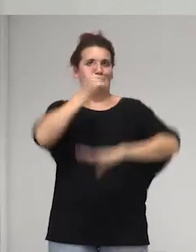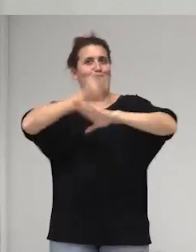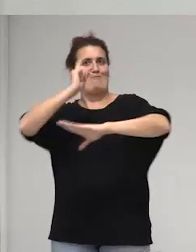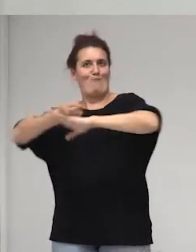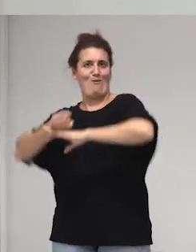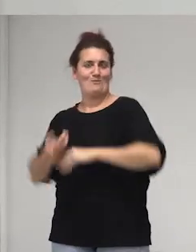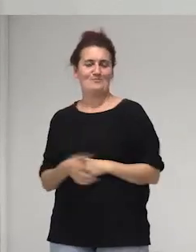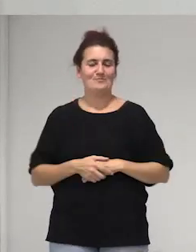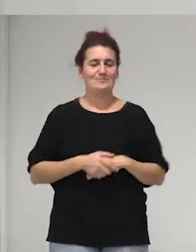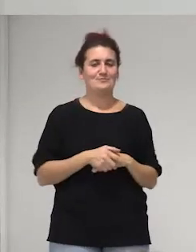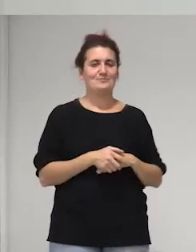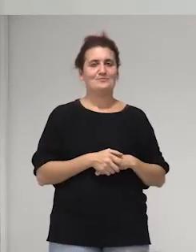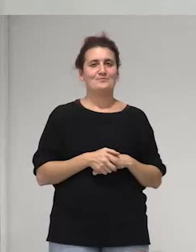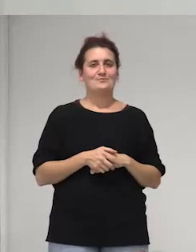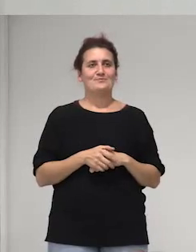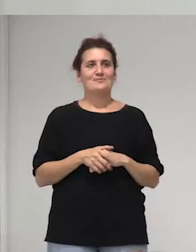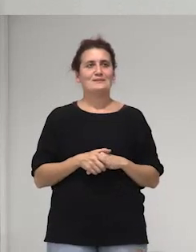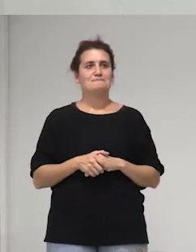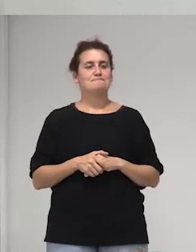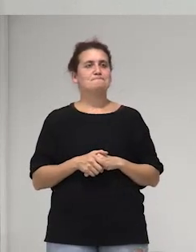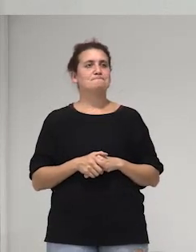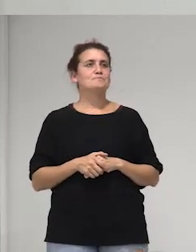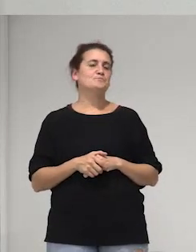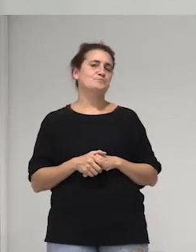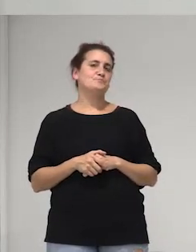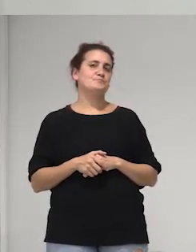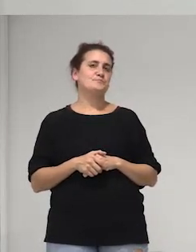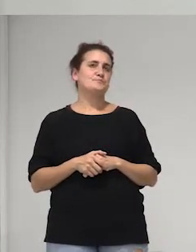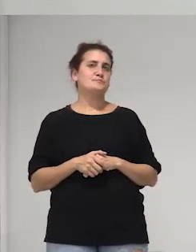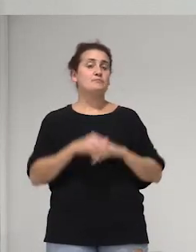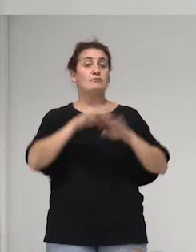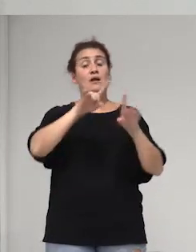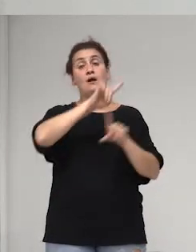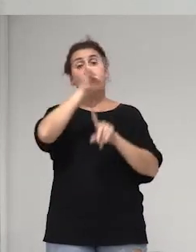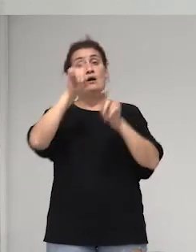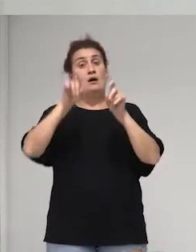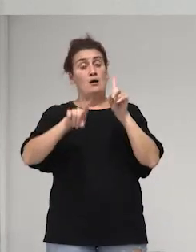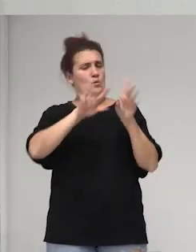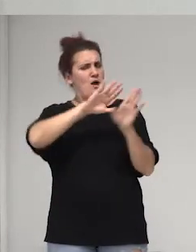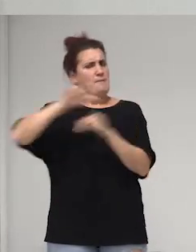y y bueno me voy a la otra cuestión de